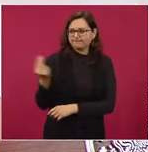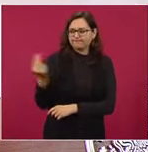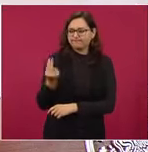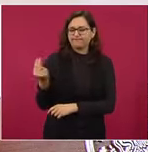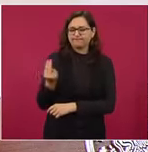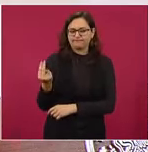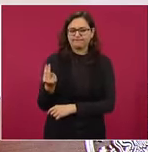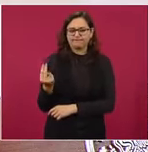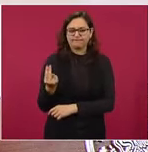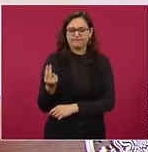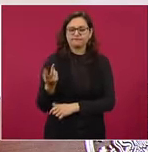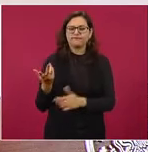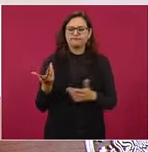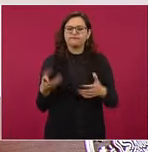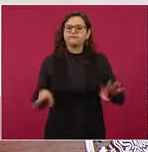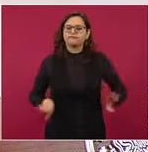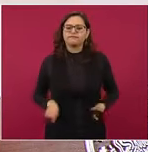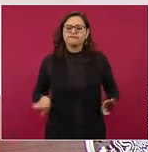valores